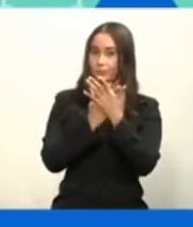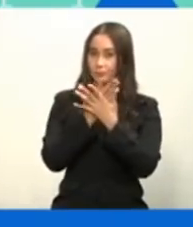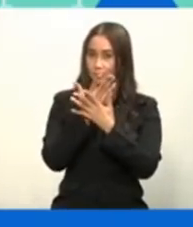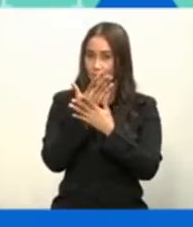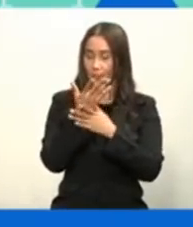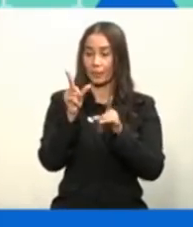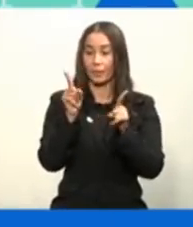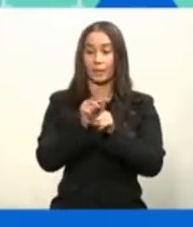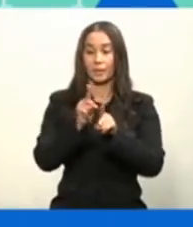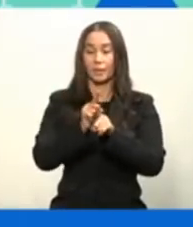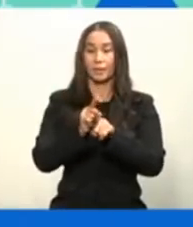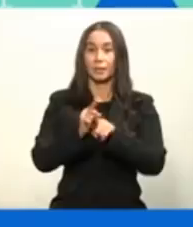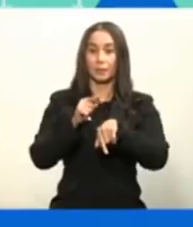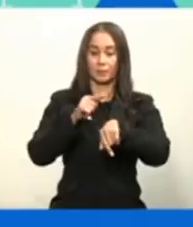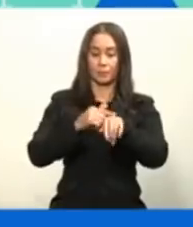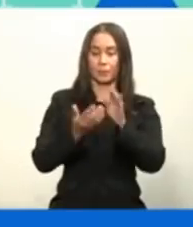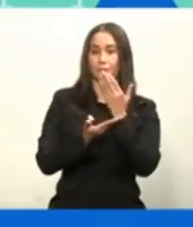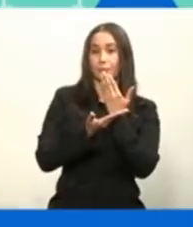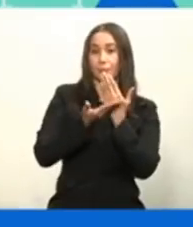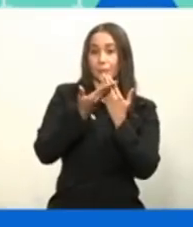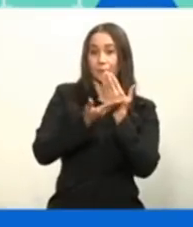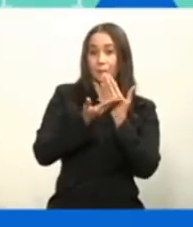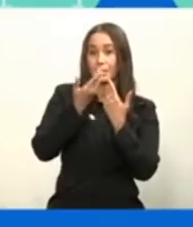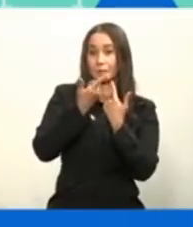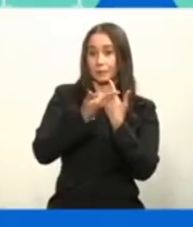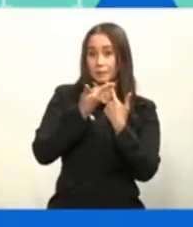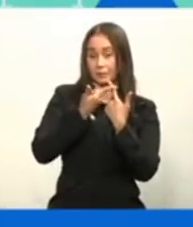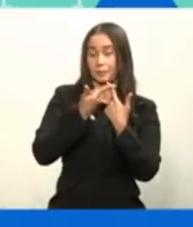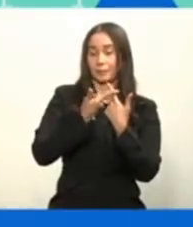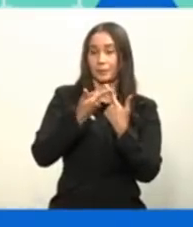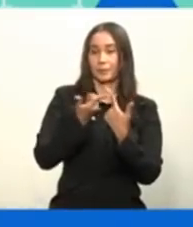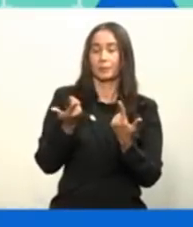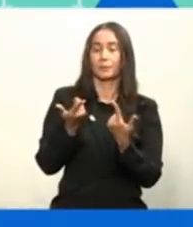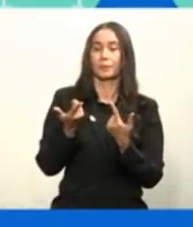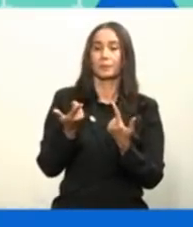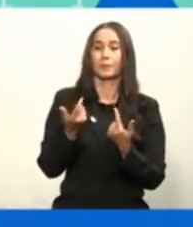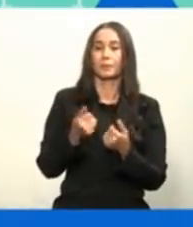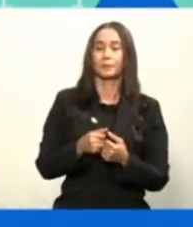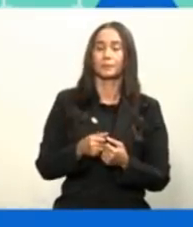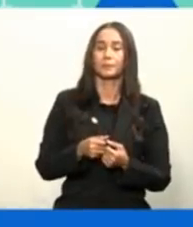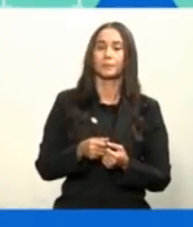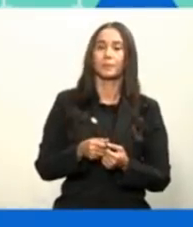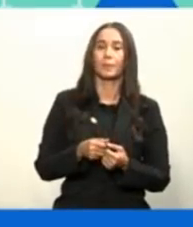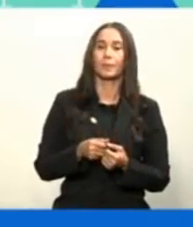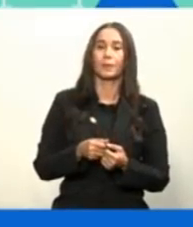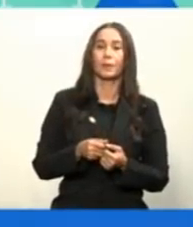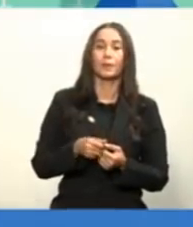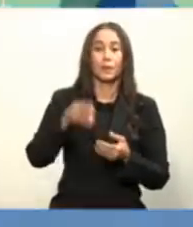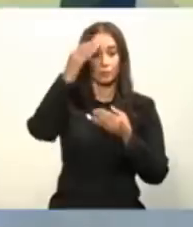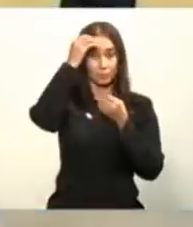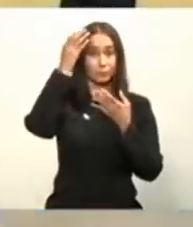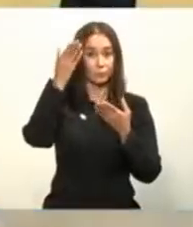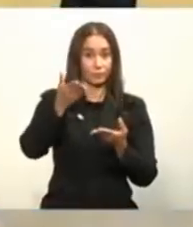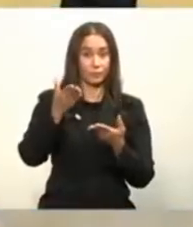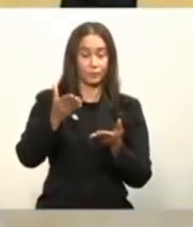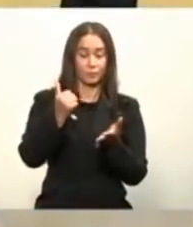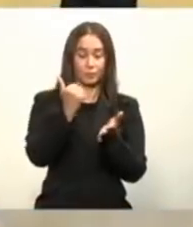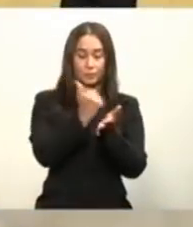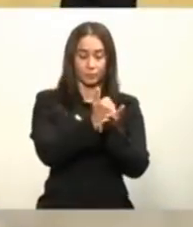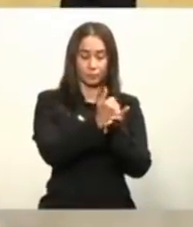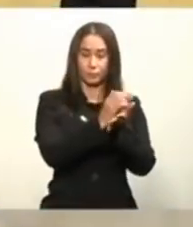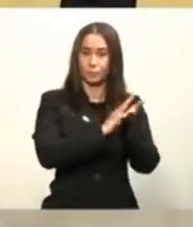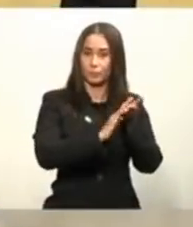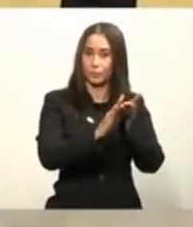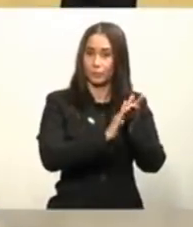se le tomará la temperatura con el consentimiento también informado. El consentimiento informado es un documento legal